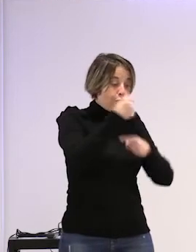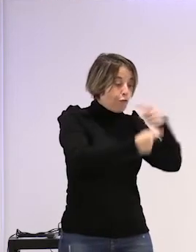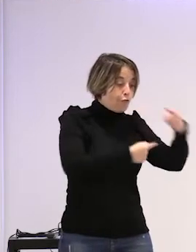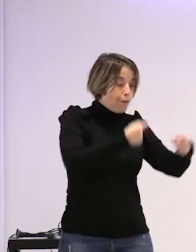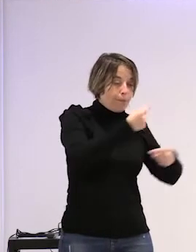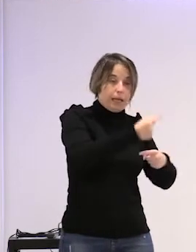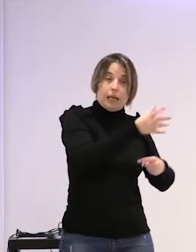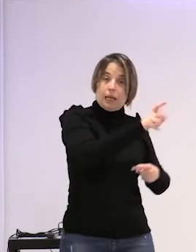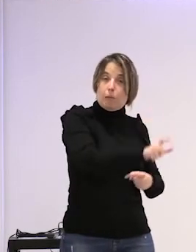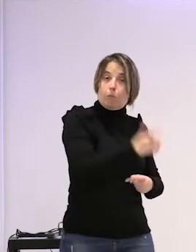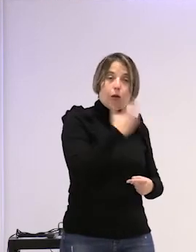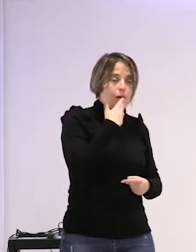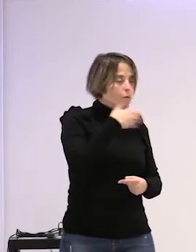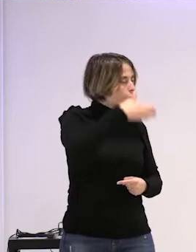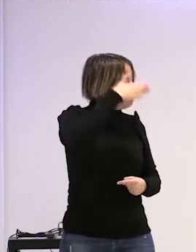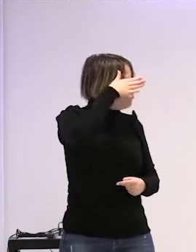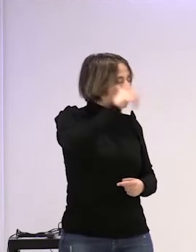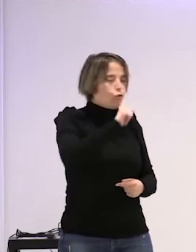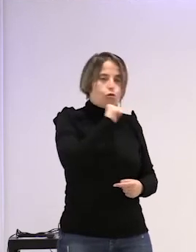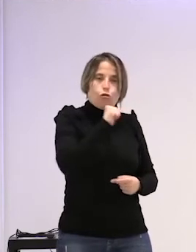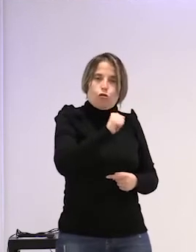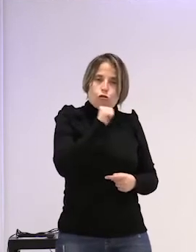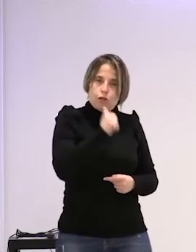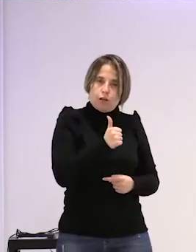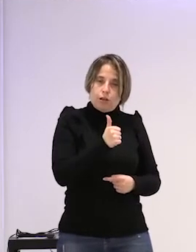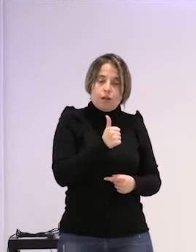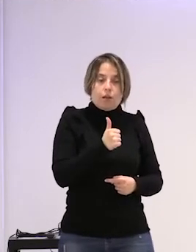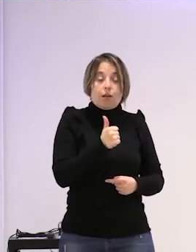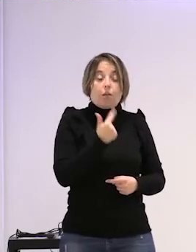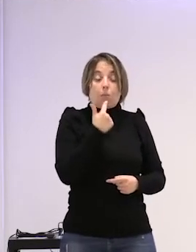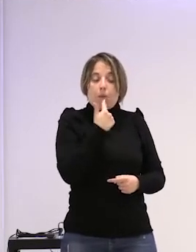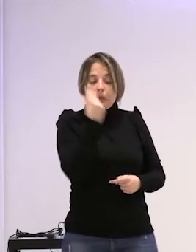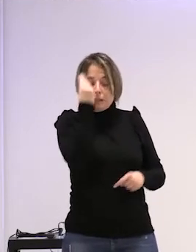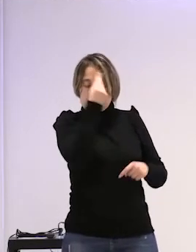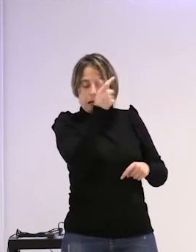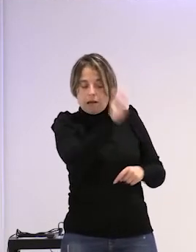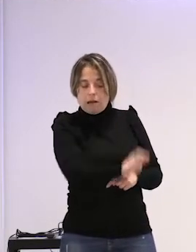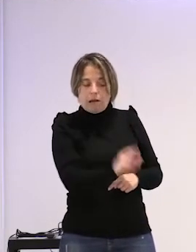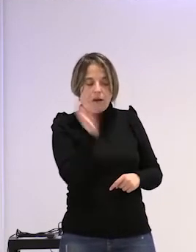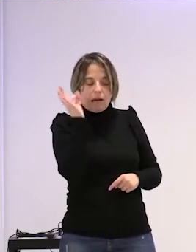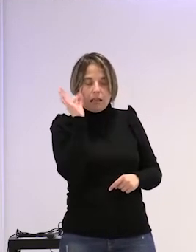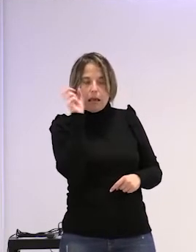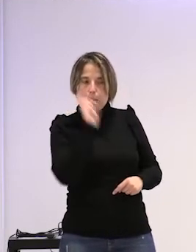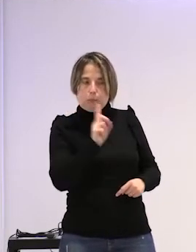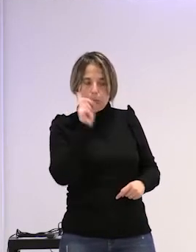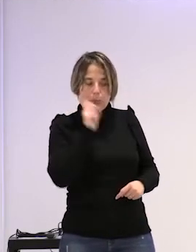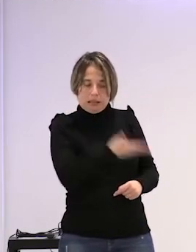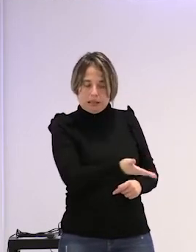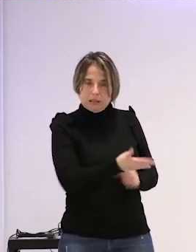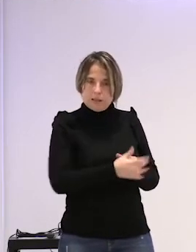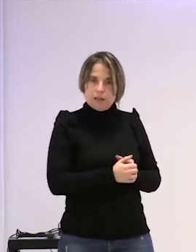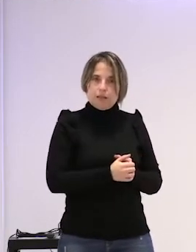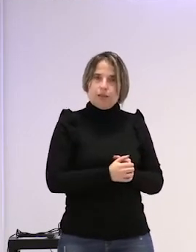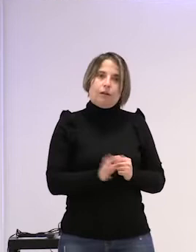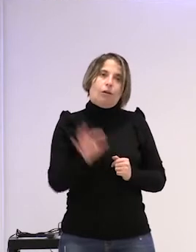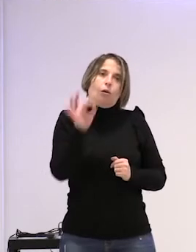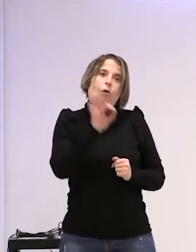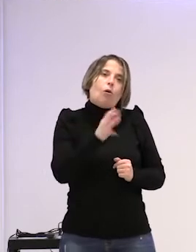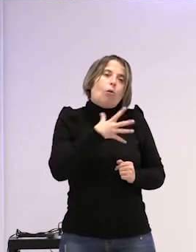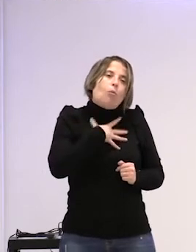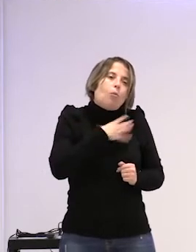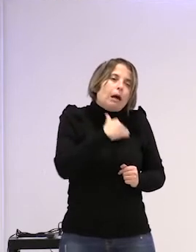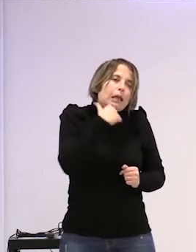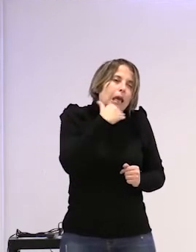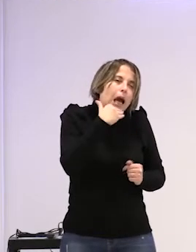que va a considerar muchas veces que la niña miente ¿no? o que a lo mejor algo pasó pero